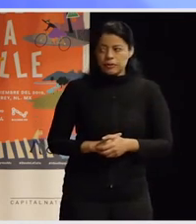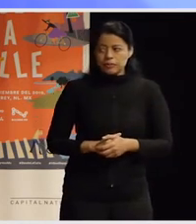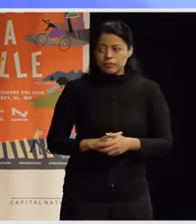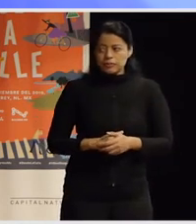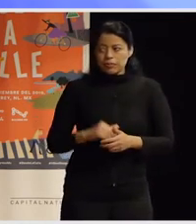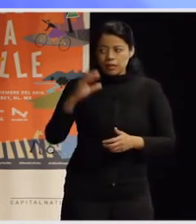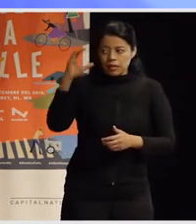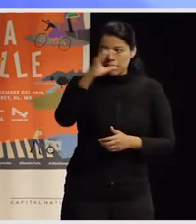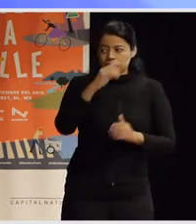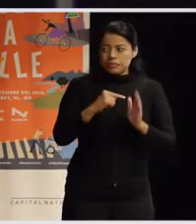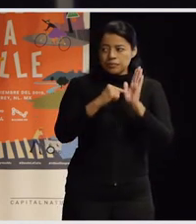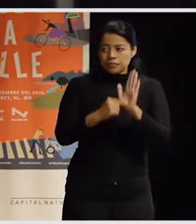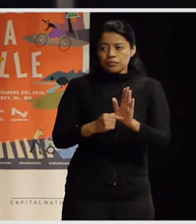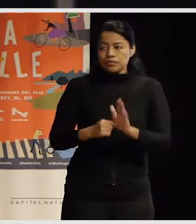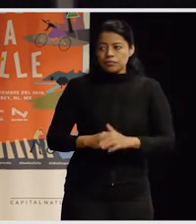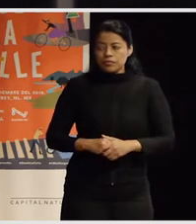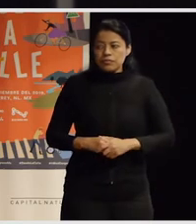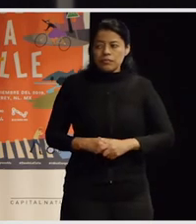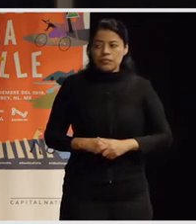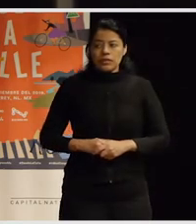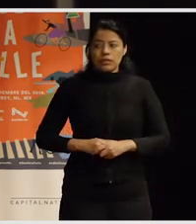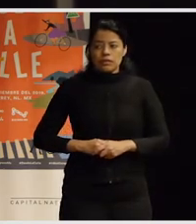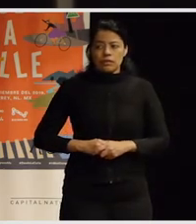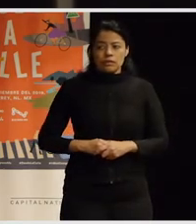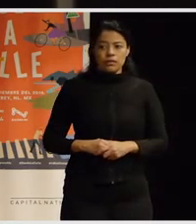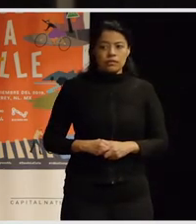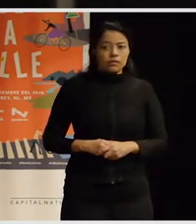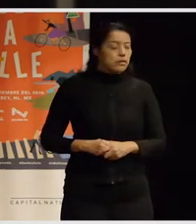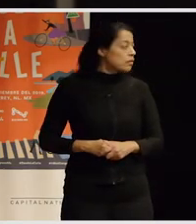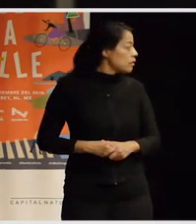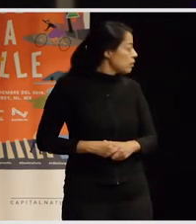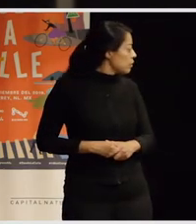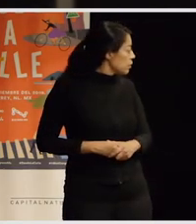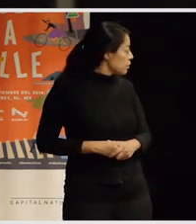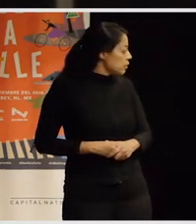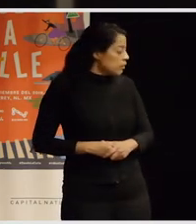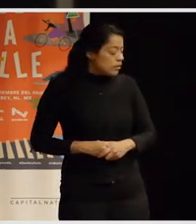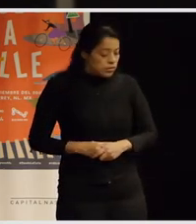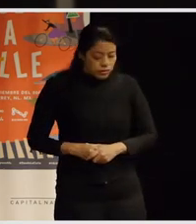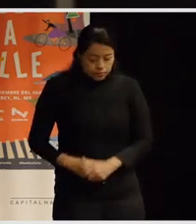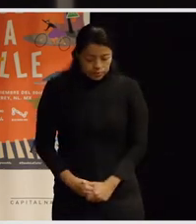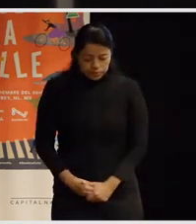imágenes de los sitios, de los procesos. Perfecto. Vamos a ver y ahora vuelvo.